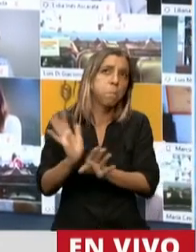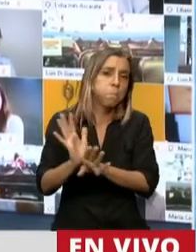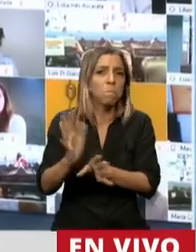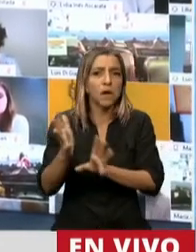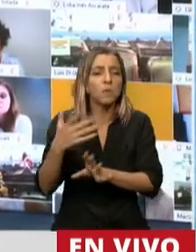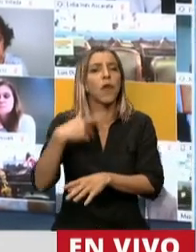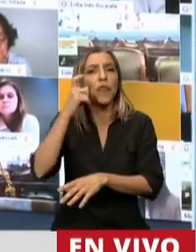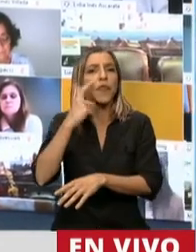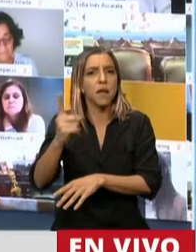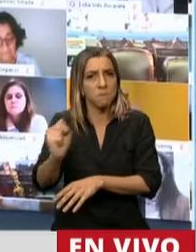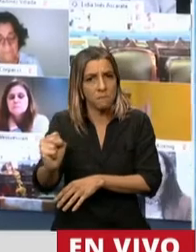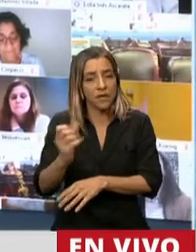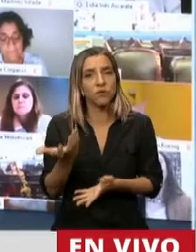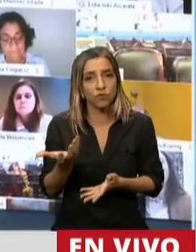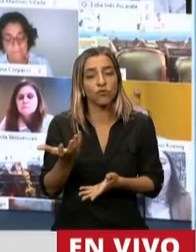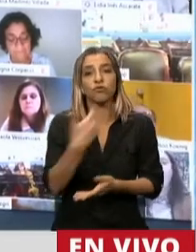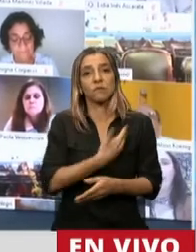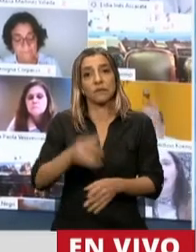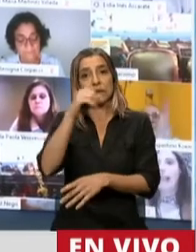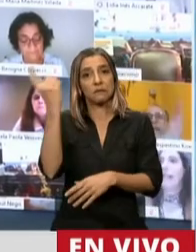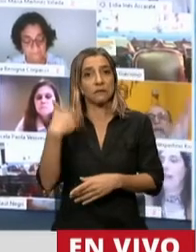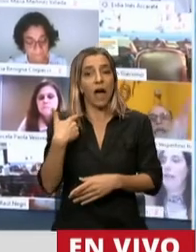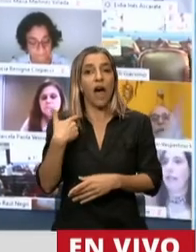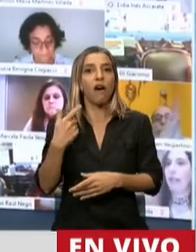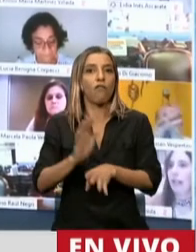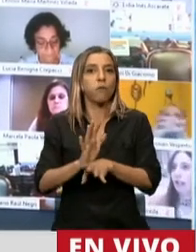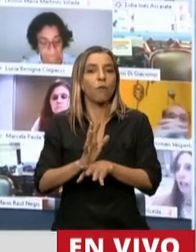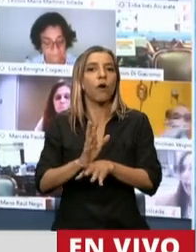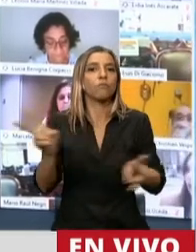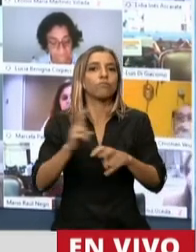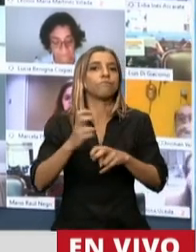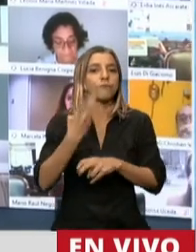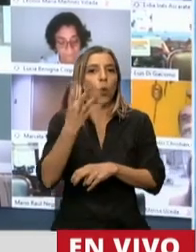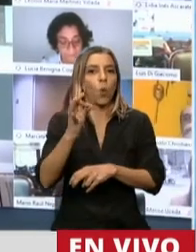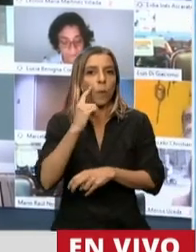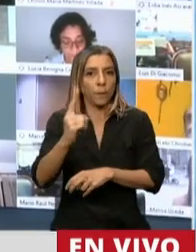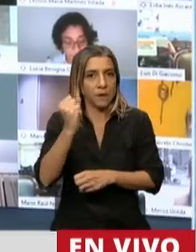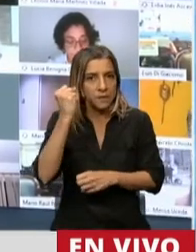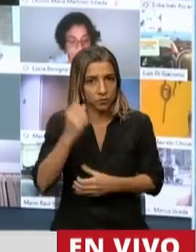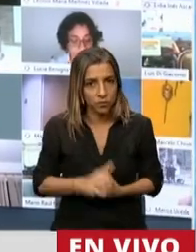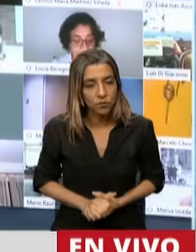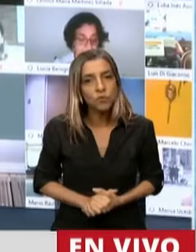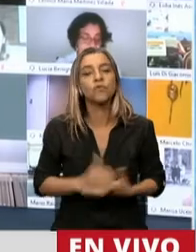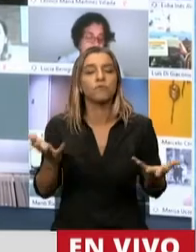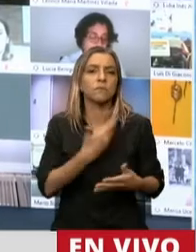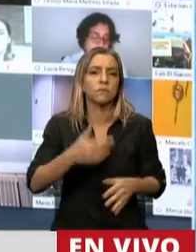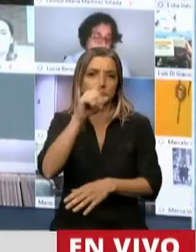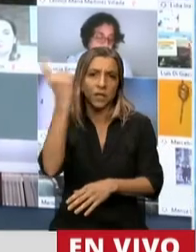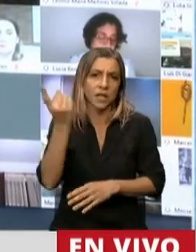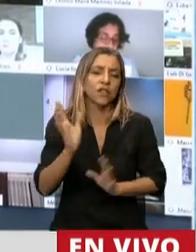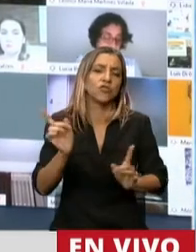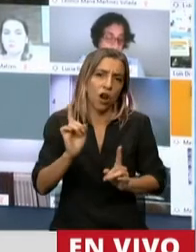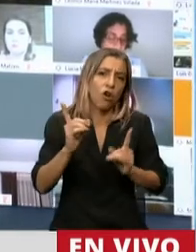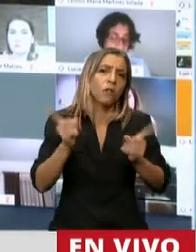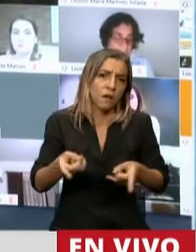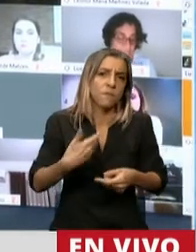ingresos que vuelven a las arcas estatales son cerca de 40.000 pesos. Obviamente no es el Estado Nacional, sino que es el Estado Nacional,